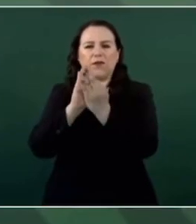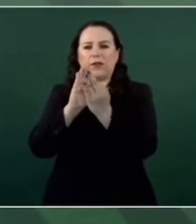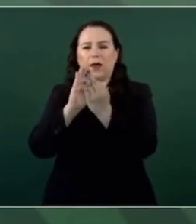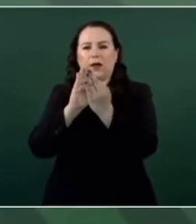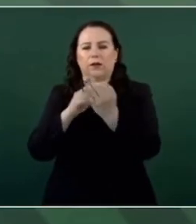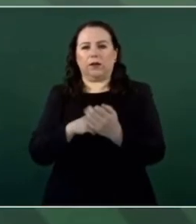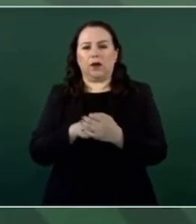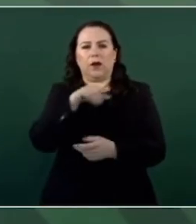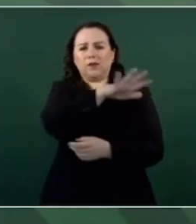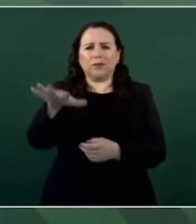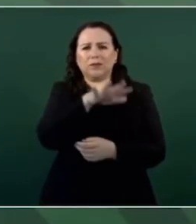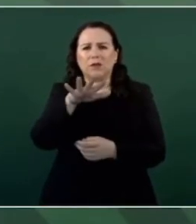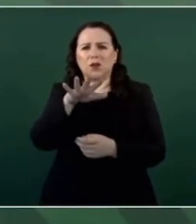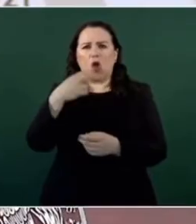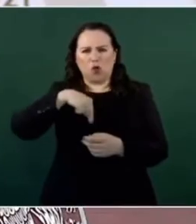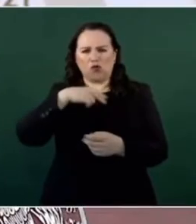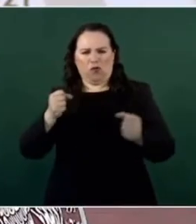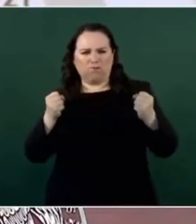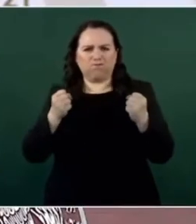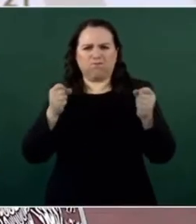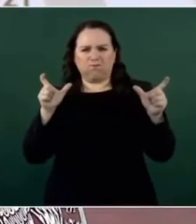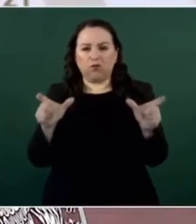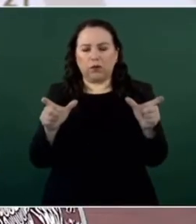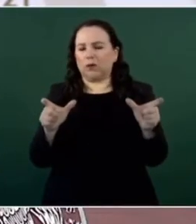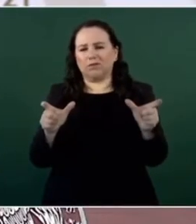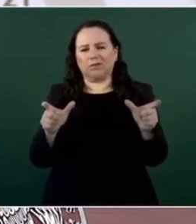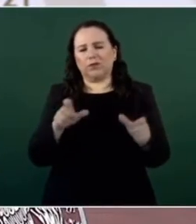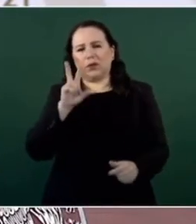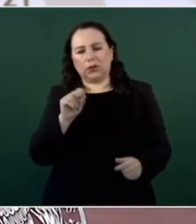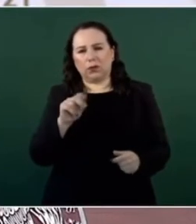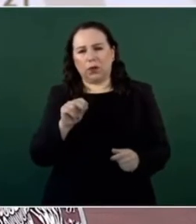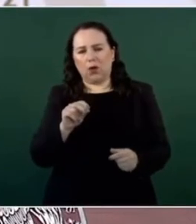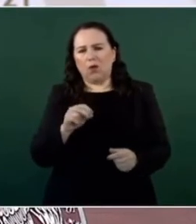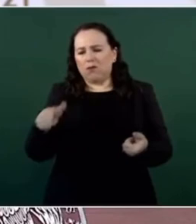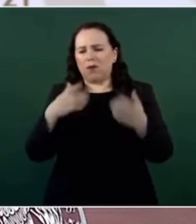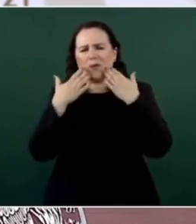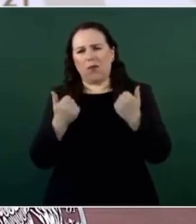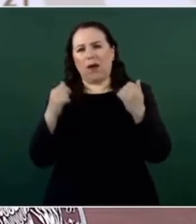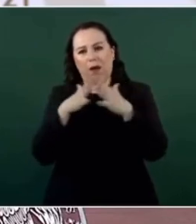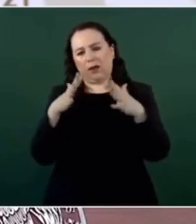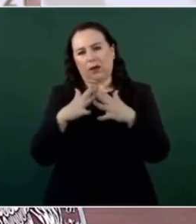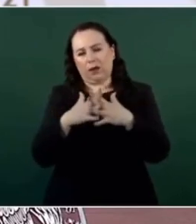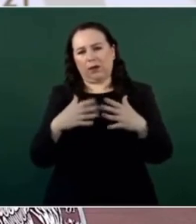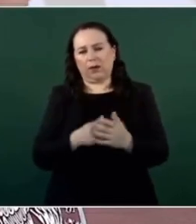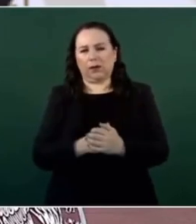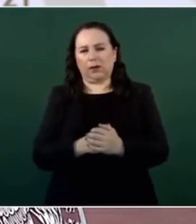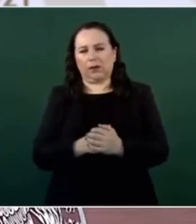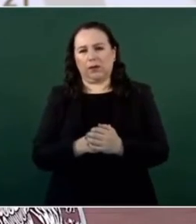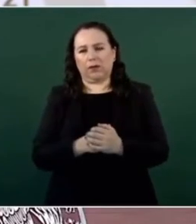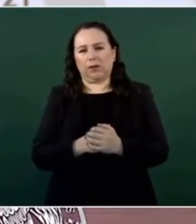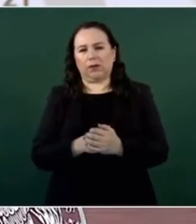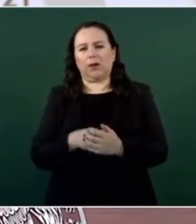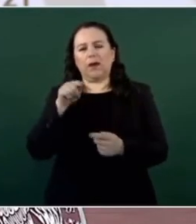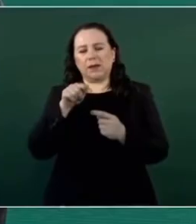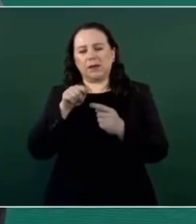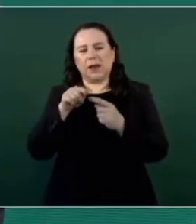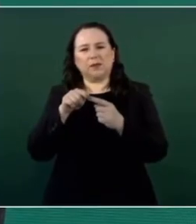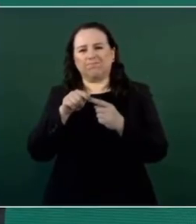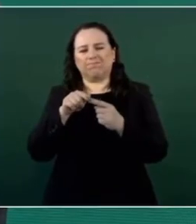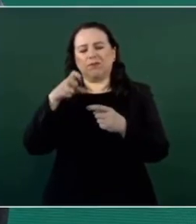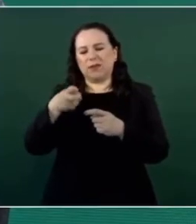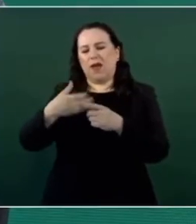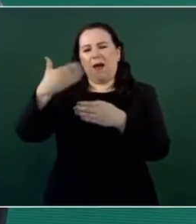inseguridad solo con el uso de la fuerza. No hay afanes autoritarios, no hay guerra. Eso tuvo que ver con una política